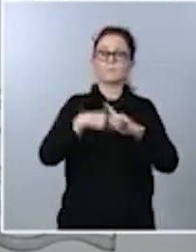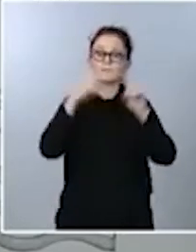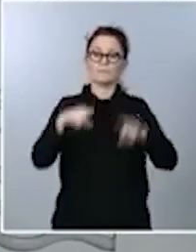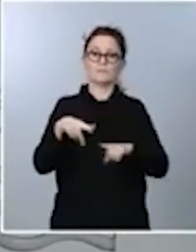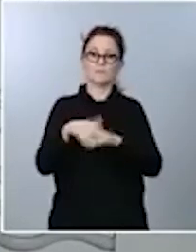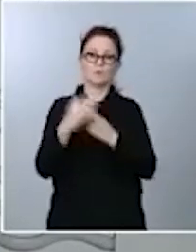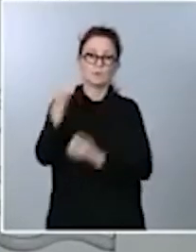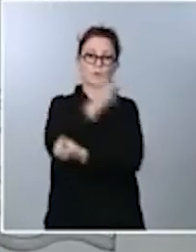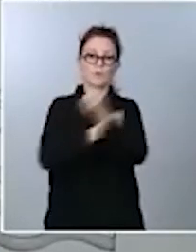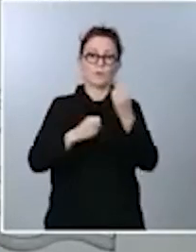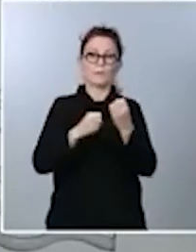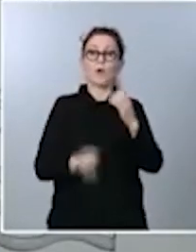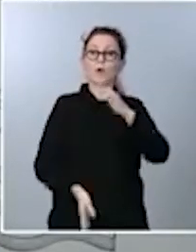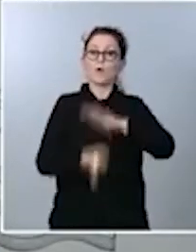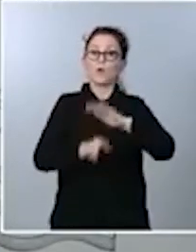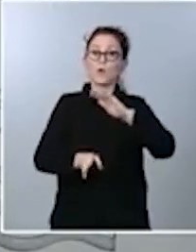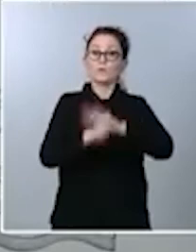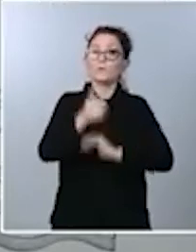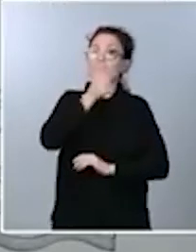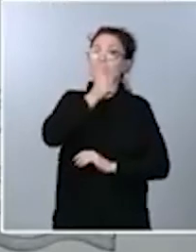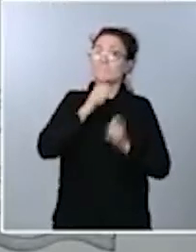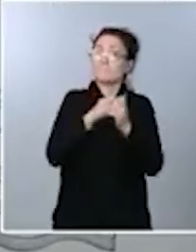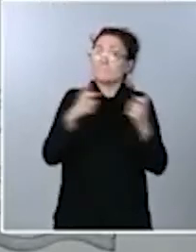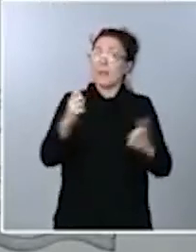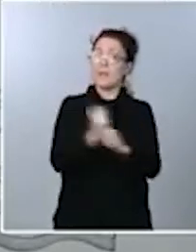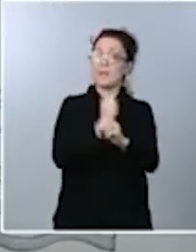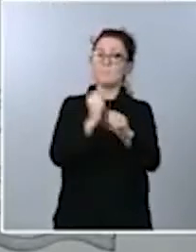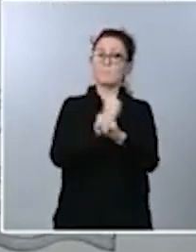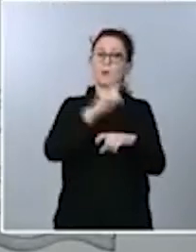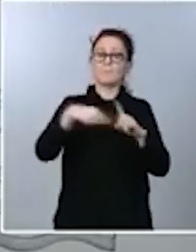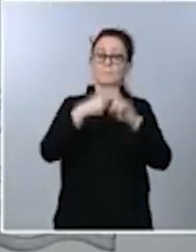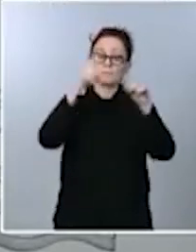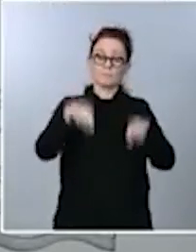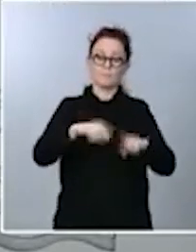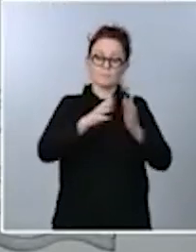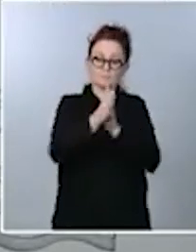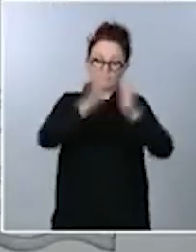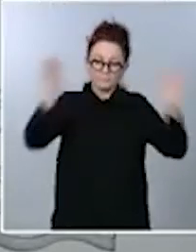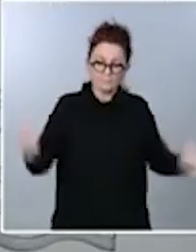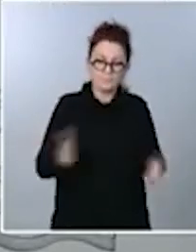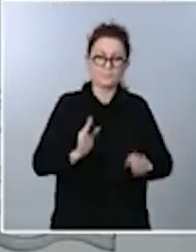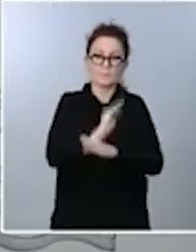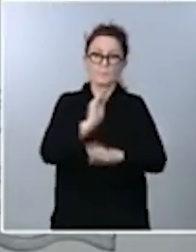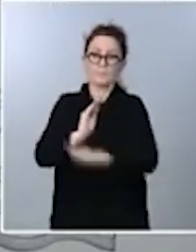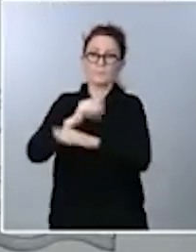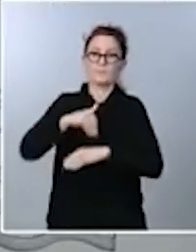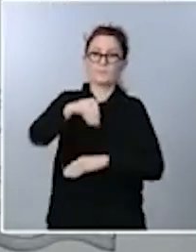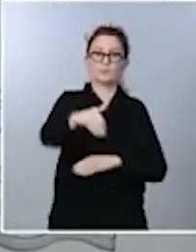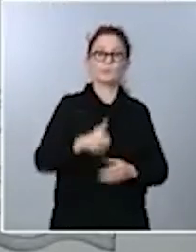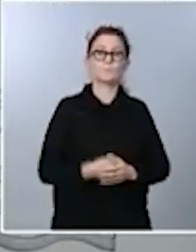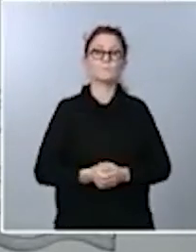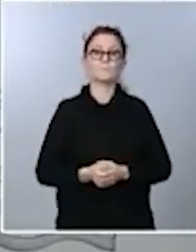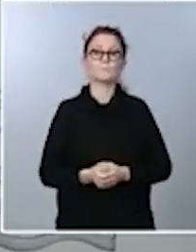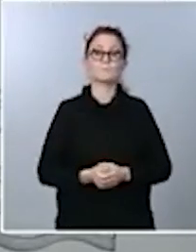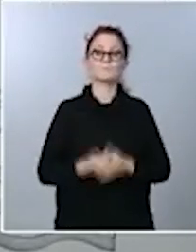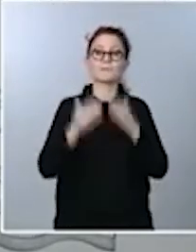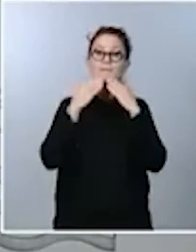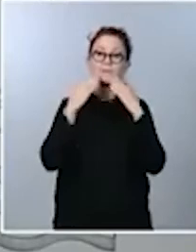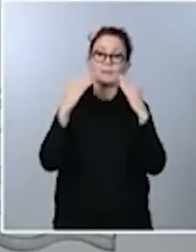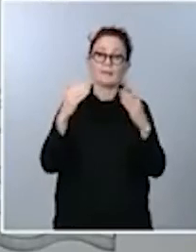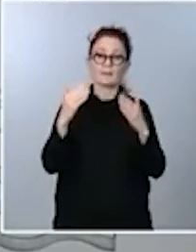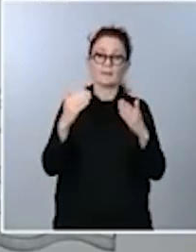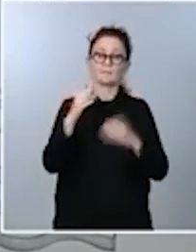del empleo y con todos los estímulos que venimos aplicando y que seguiremos aplicando en el futuro. Daros las gracias por esta